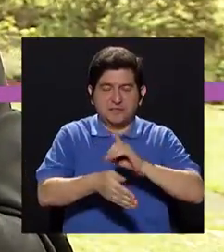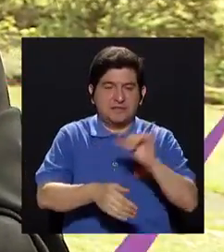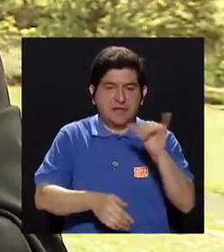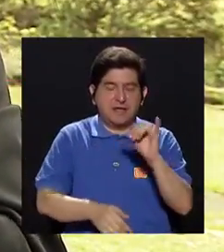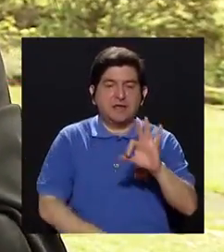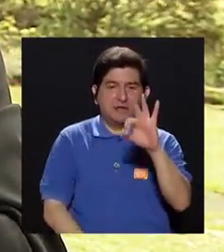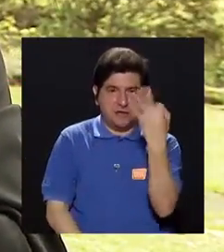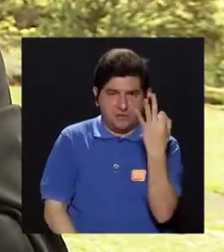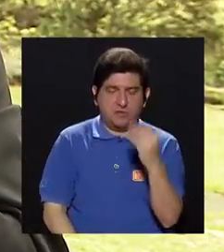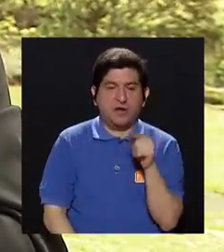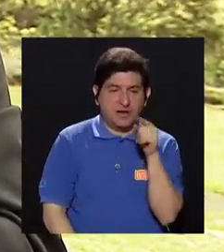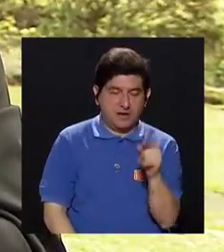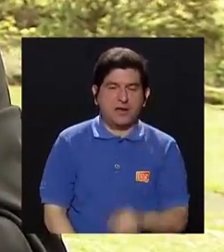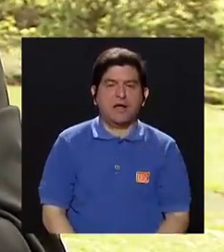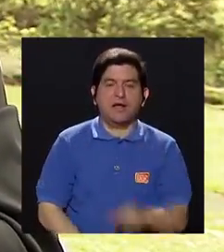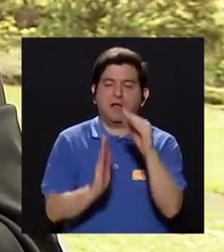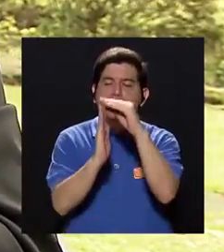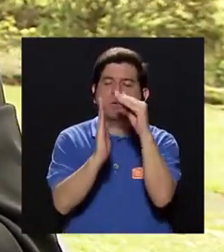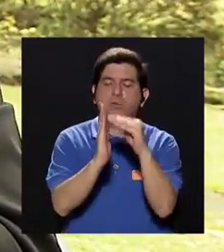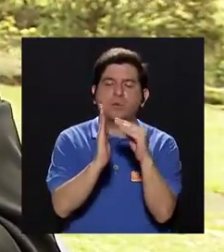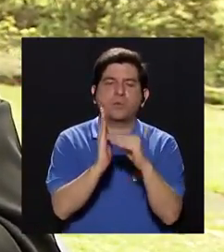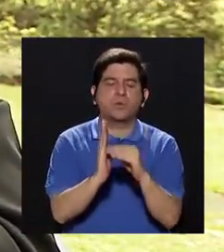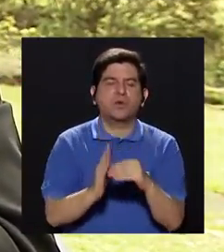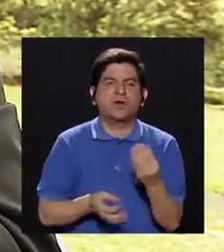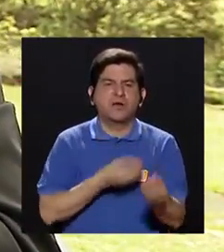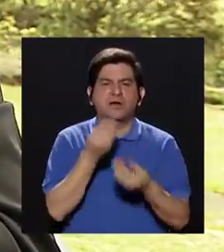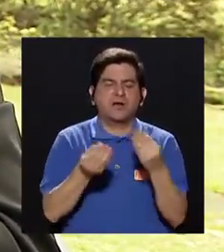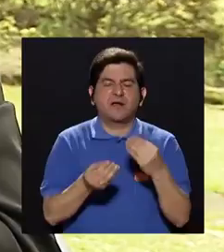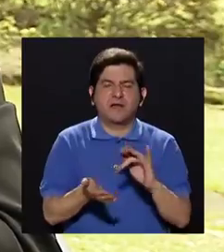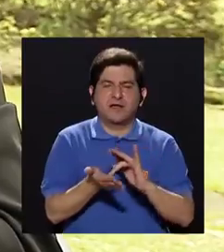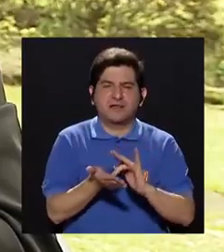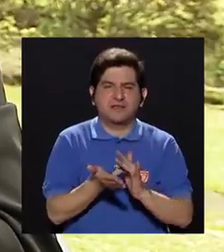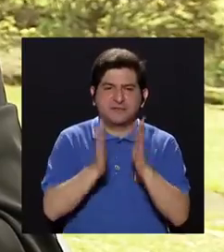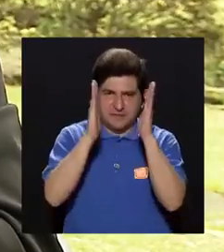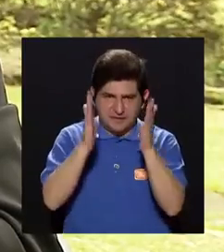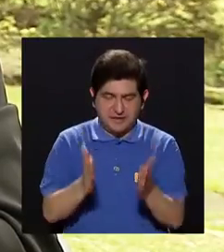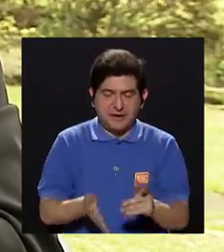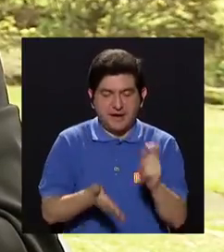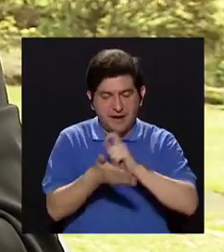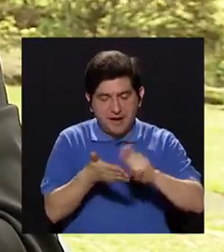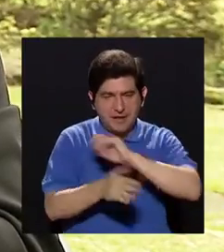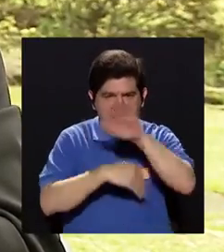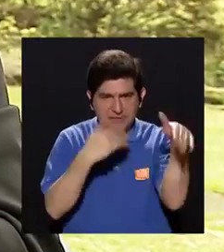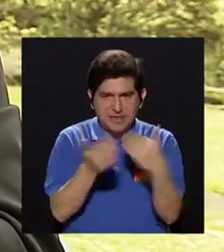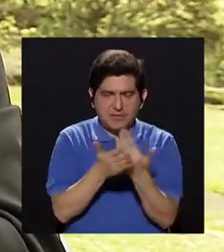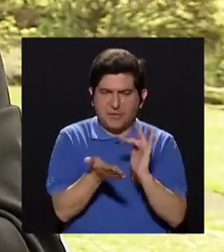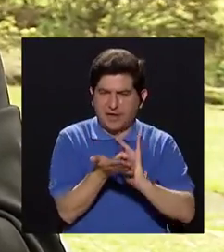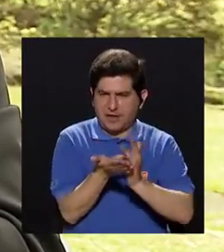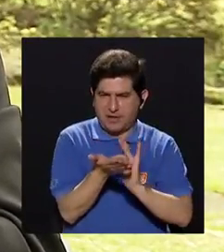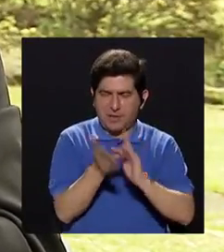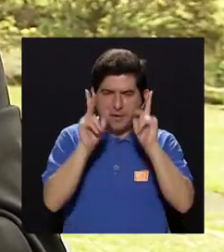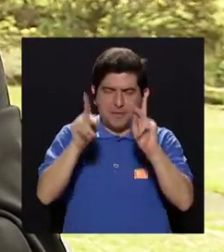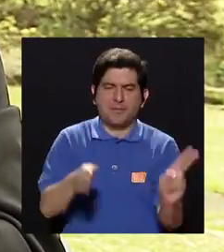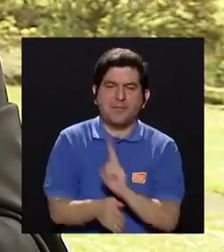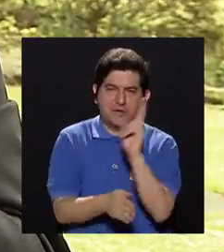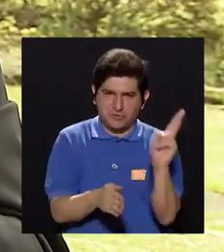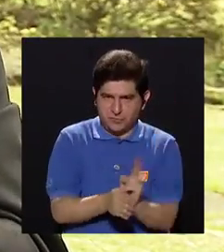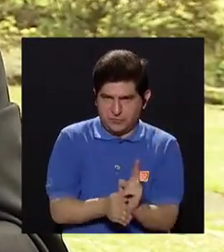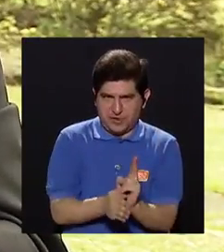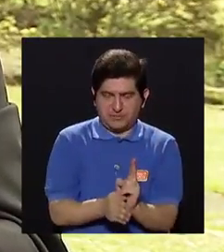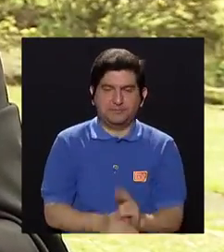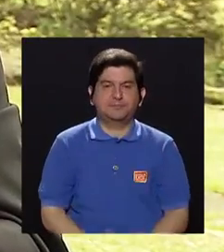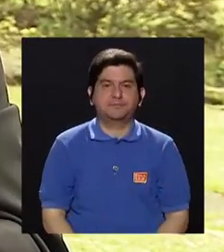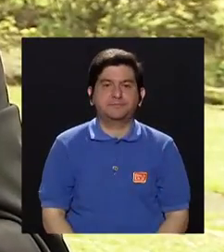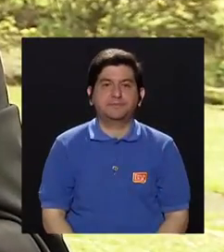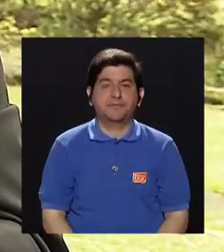formato y allí lo que hace a veces el farmacéutico es escribir allí todos los medicamentos que el paciente toma. Si